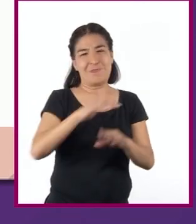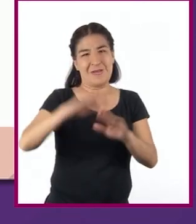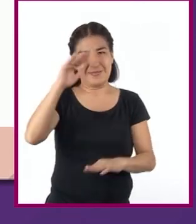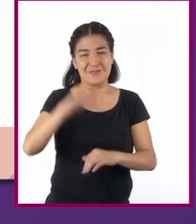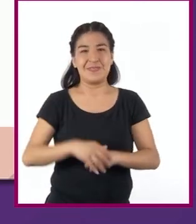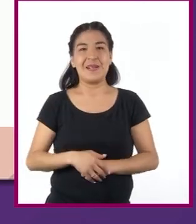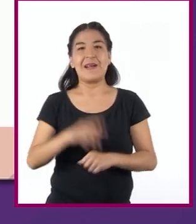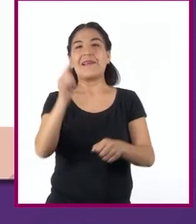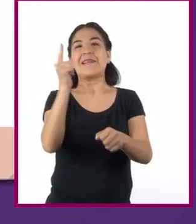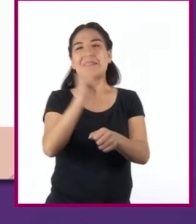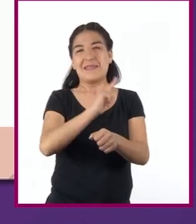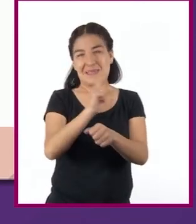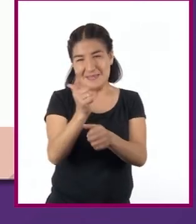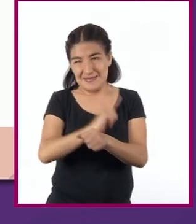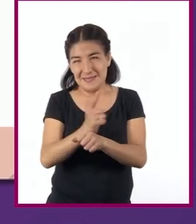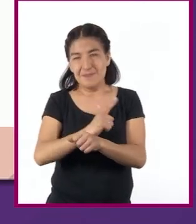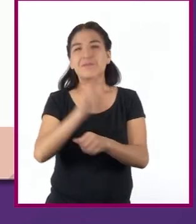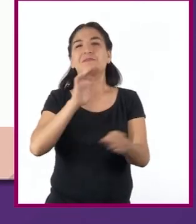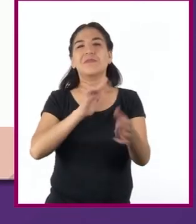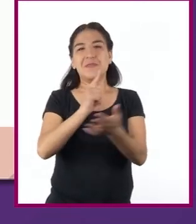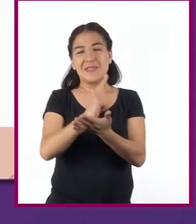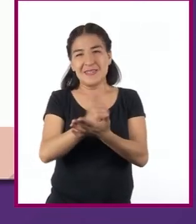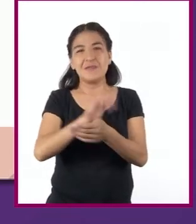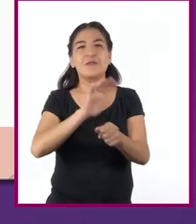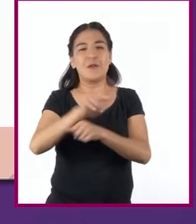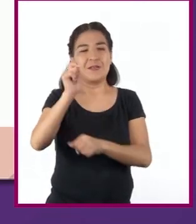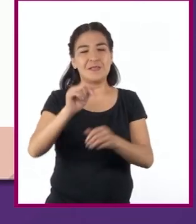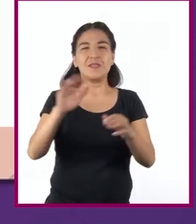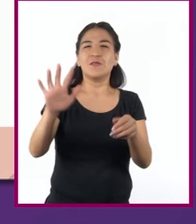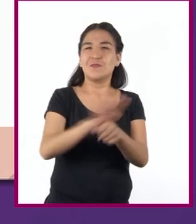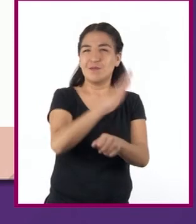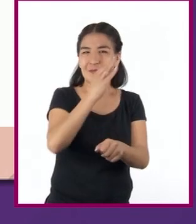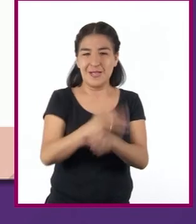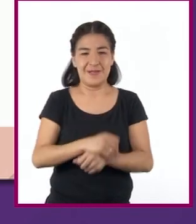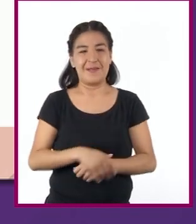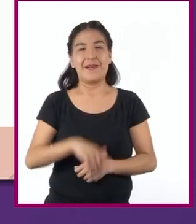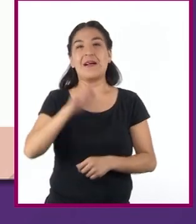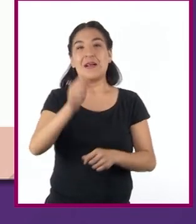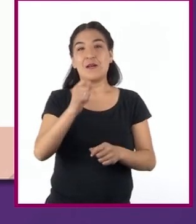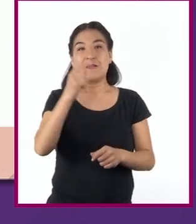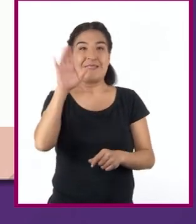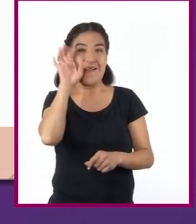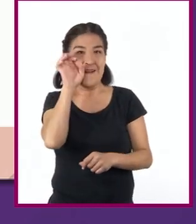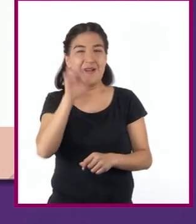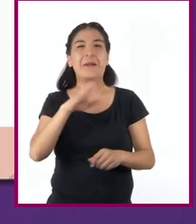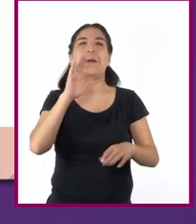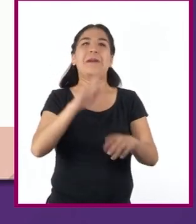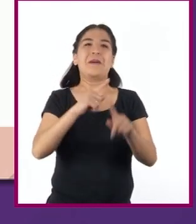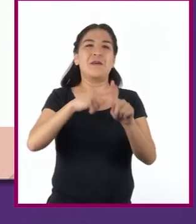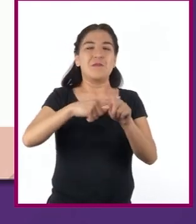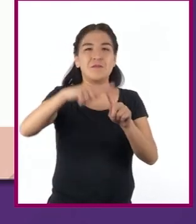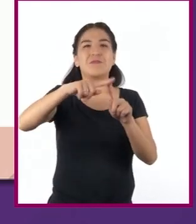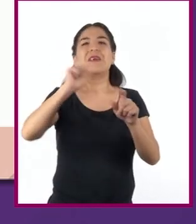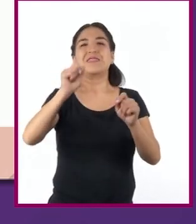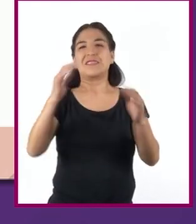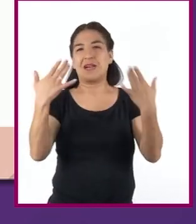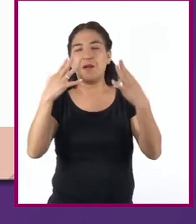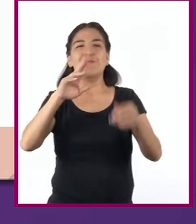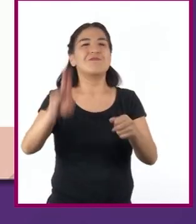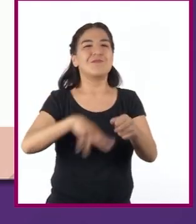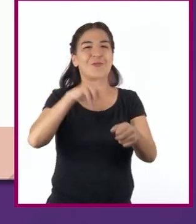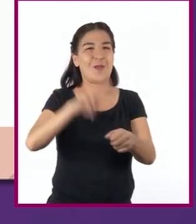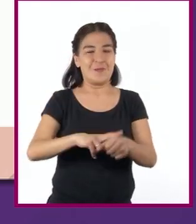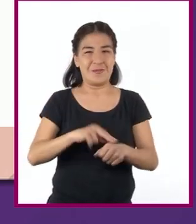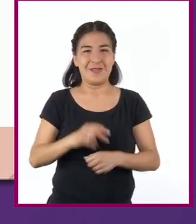gris la región templada y en naranja la región tropical. Ahora, algo muy importante,